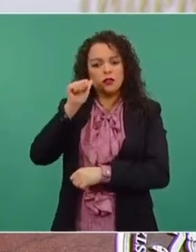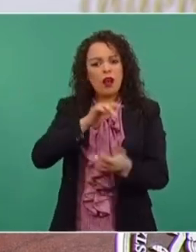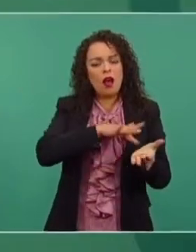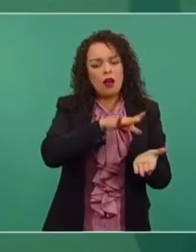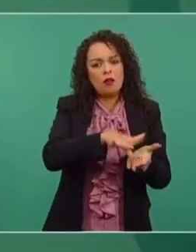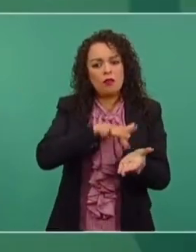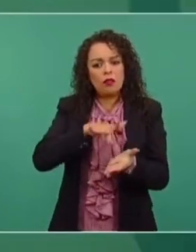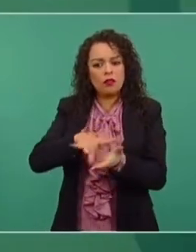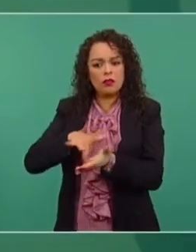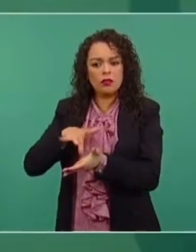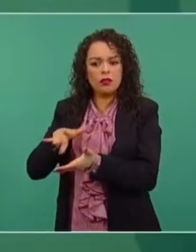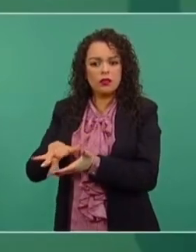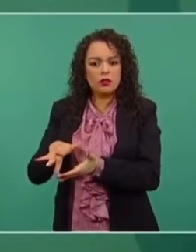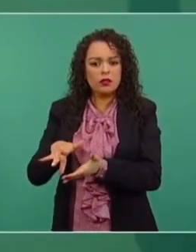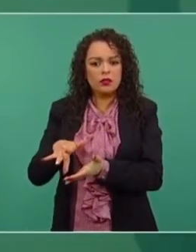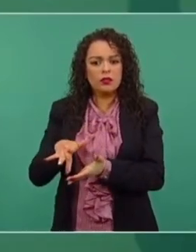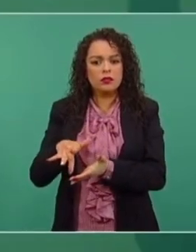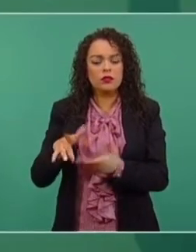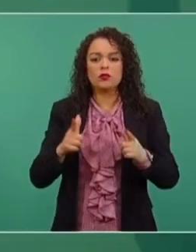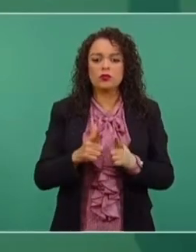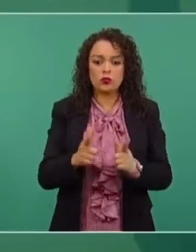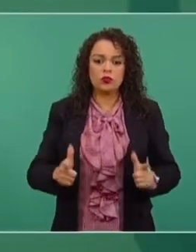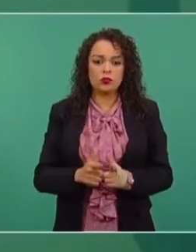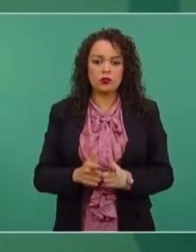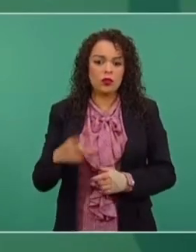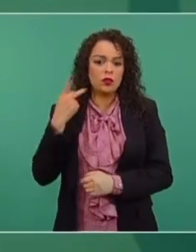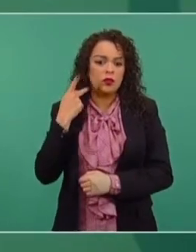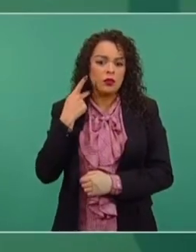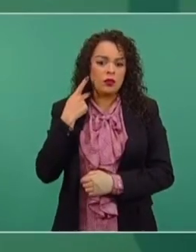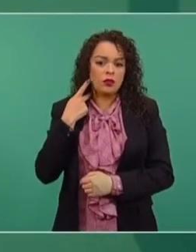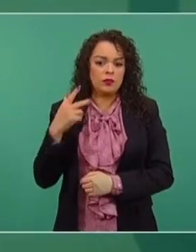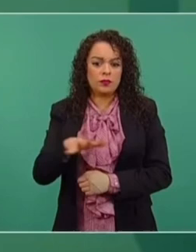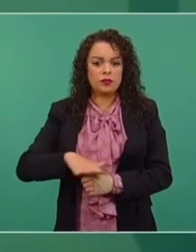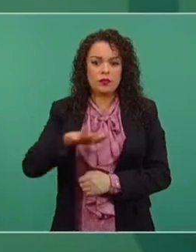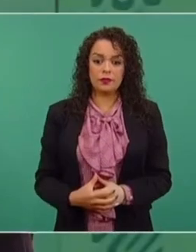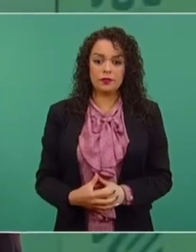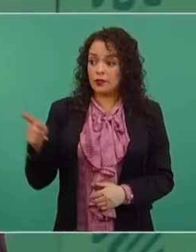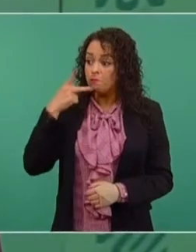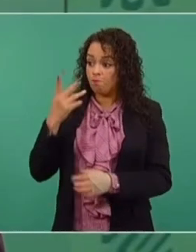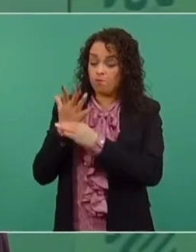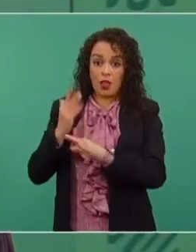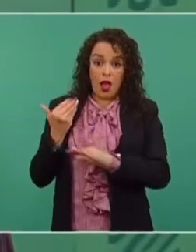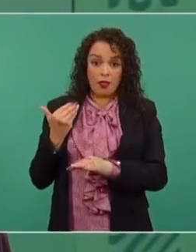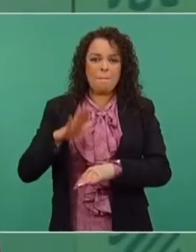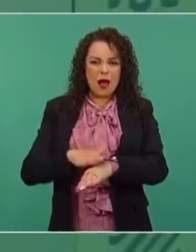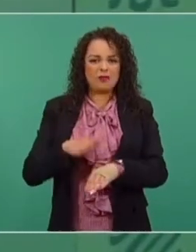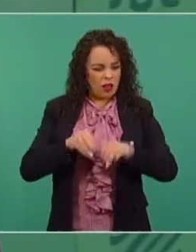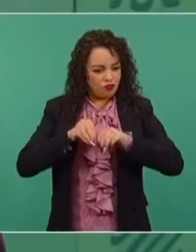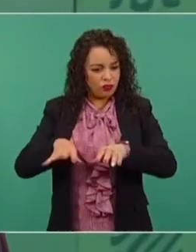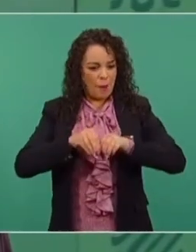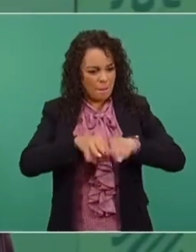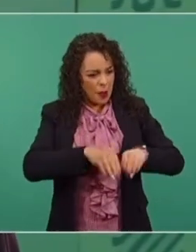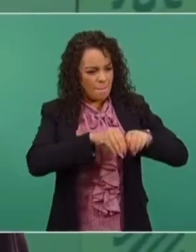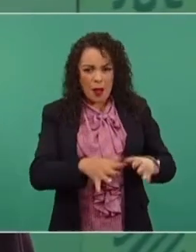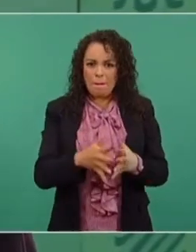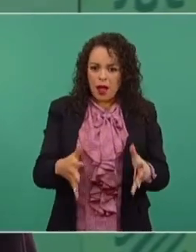a partidos de derecha. Reproduciendo más lo que dicen